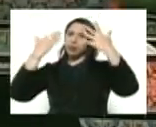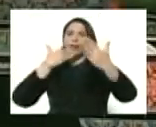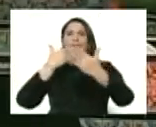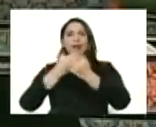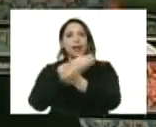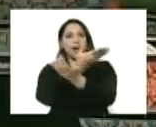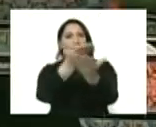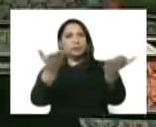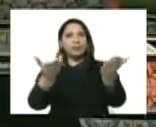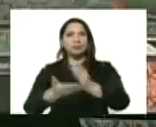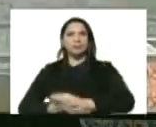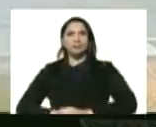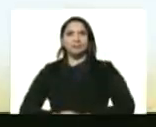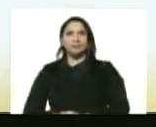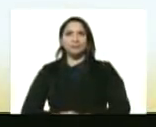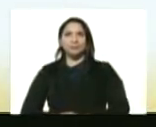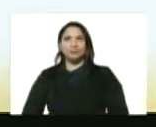gracias